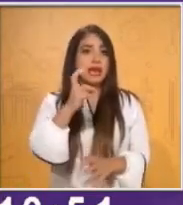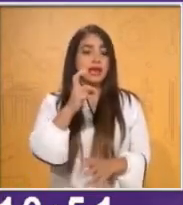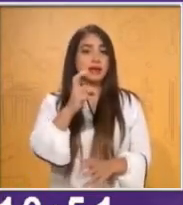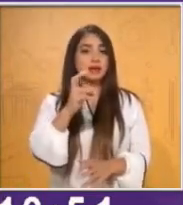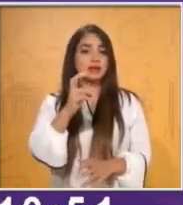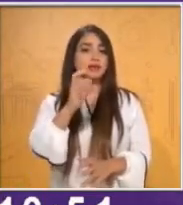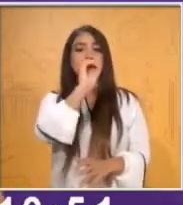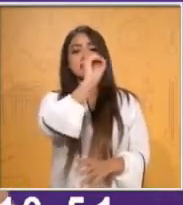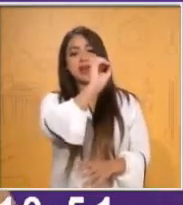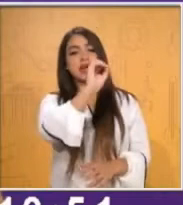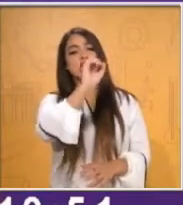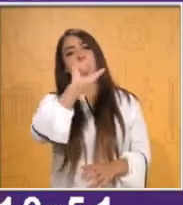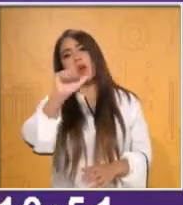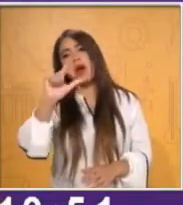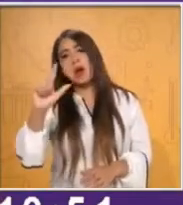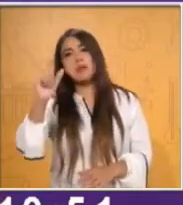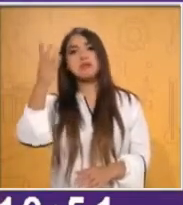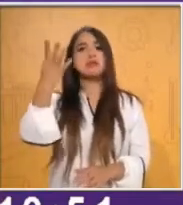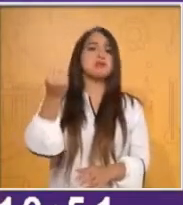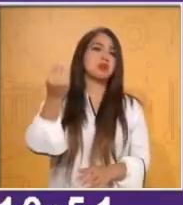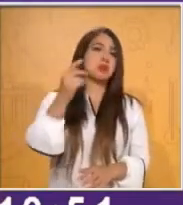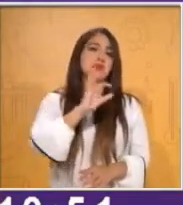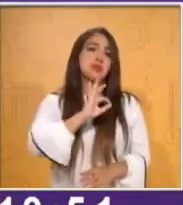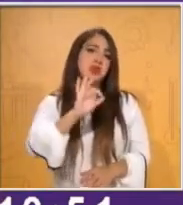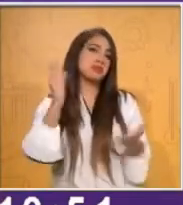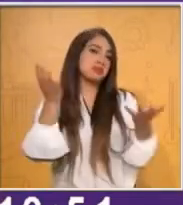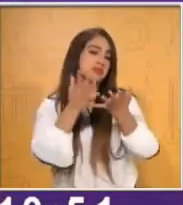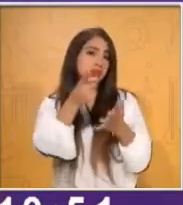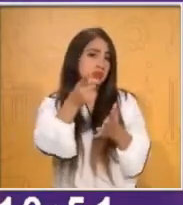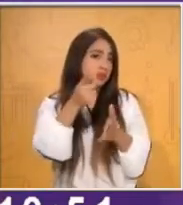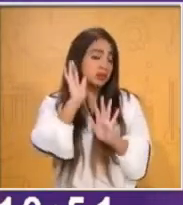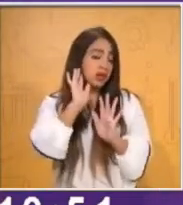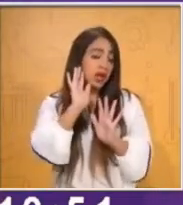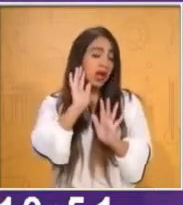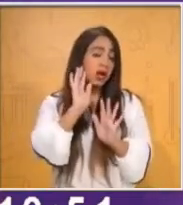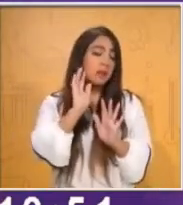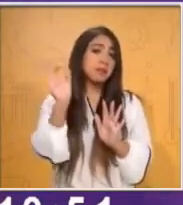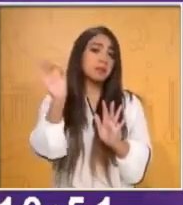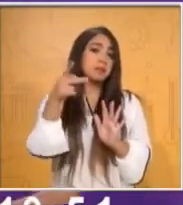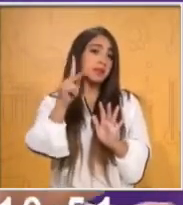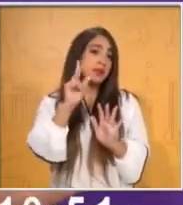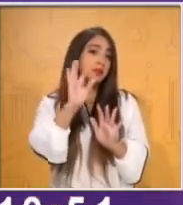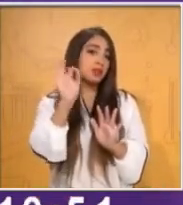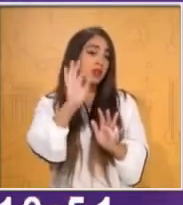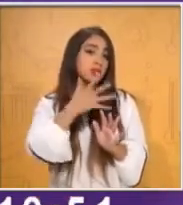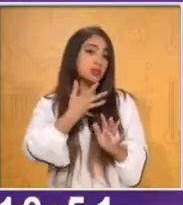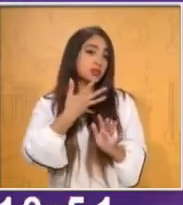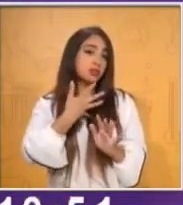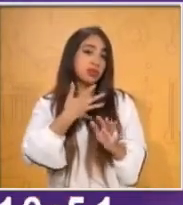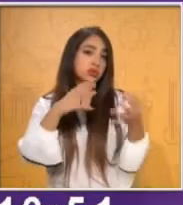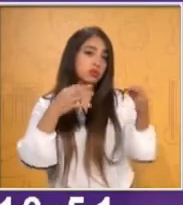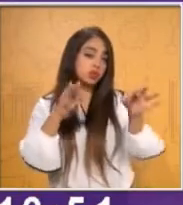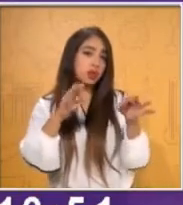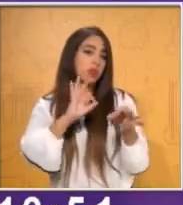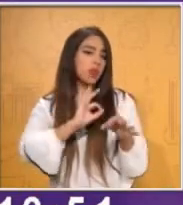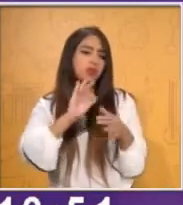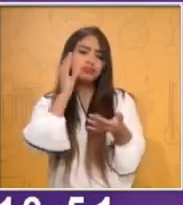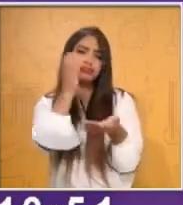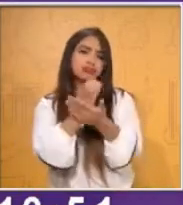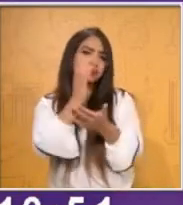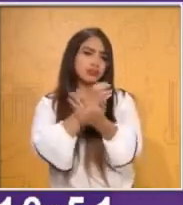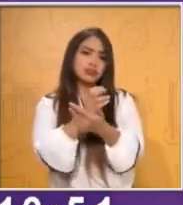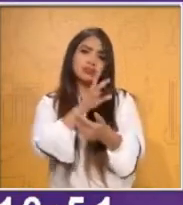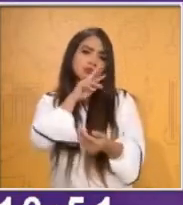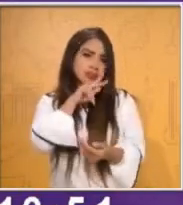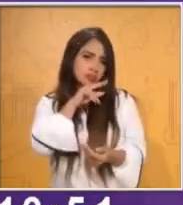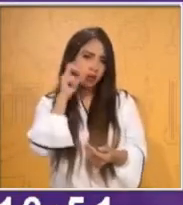al nueve. Puedes hacerla ahorita, si tienes tiempo, repito, si no tienes hoja de máquina, en una libreta no pasa nada. Entonces, realiza